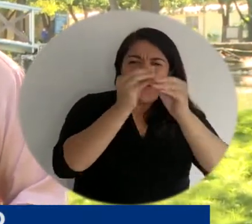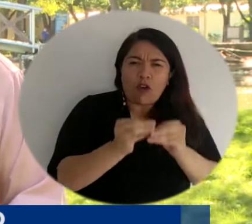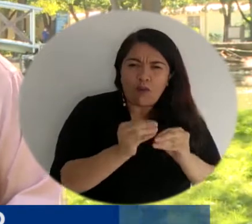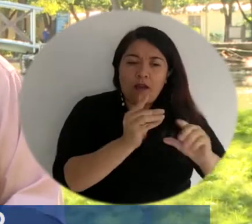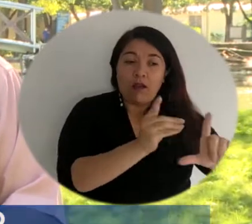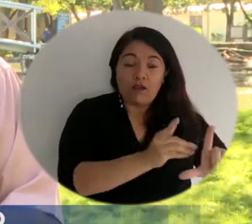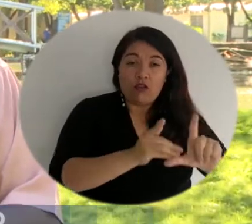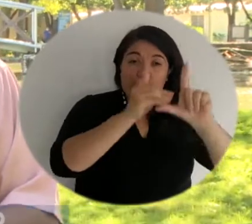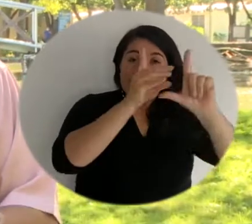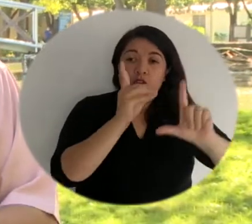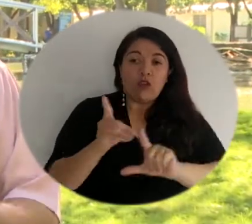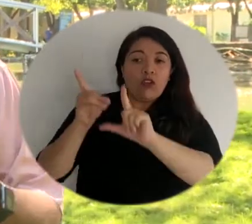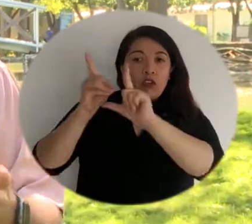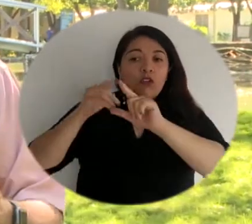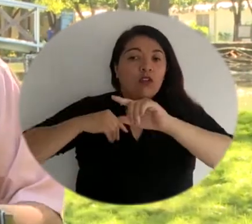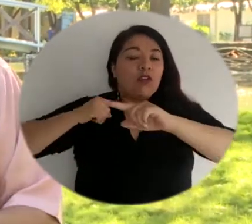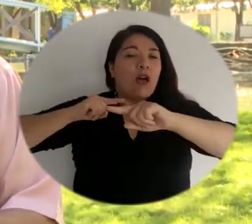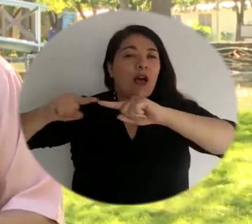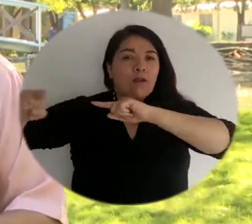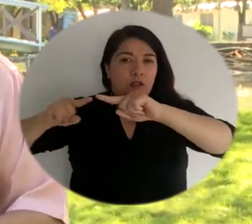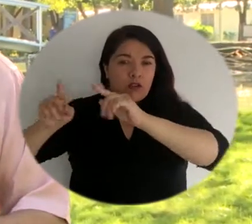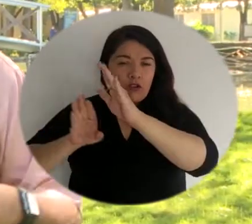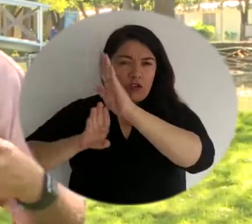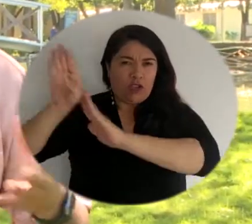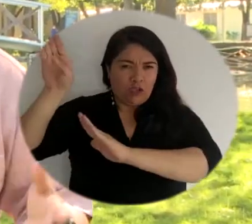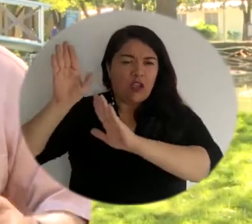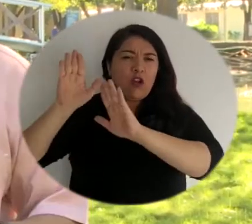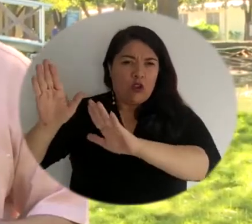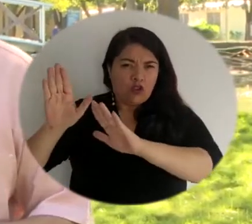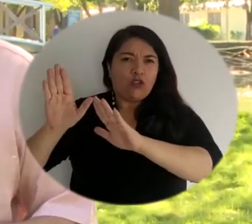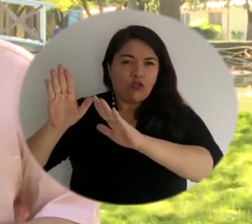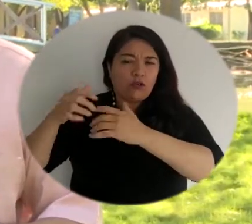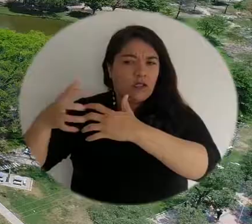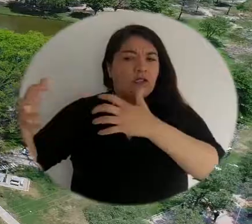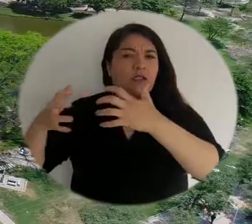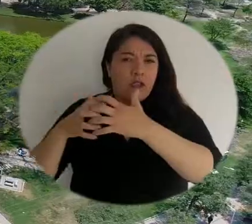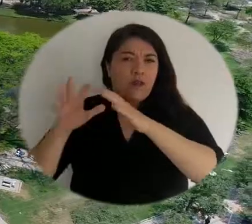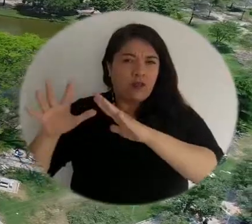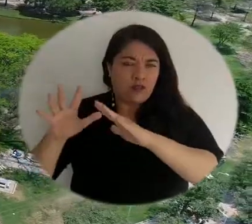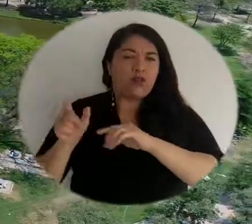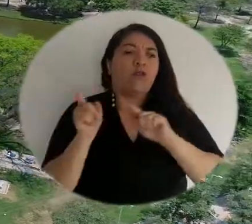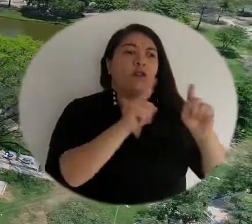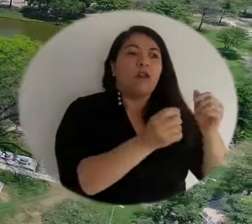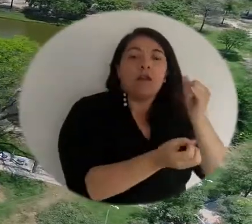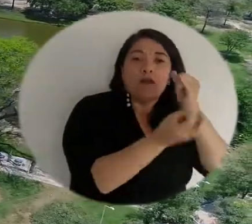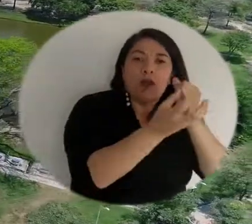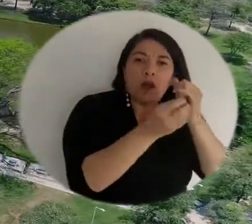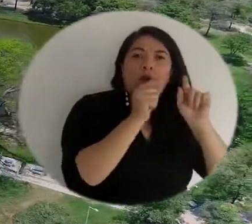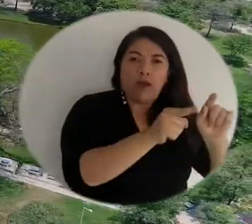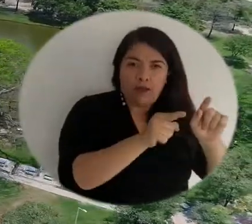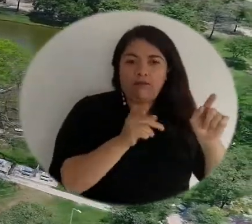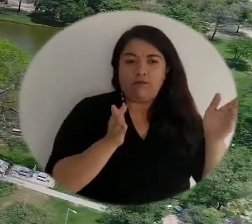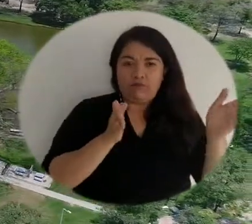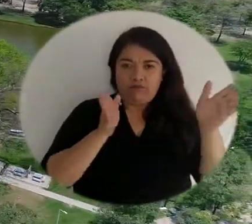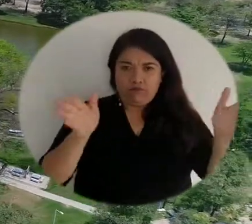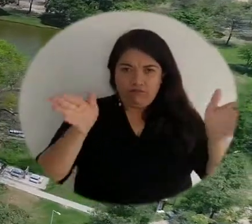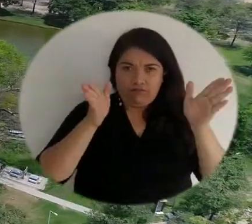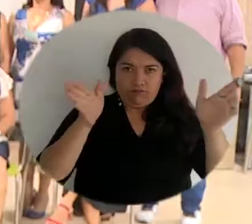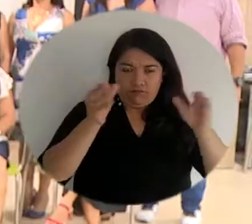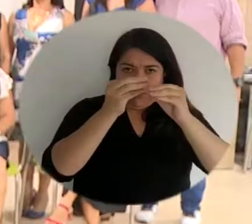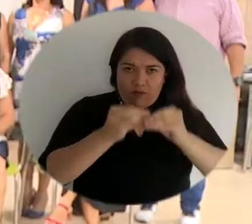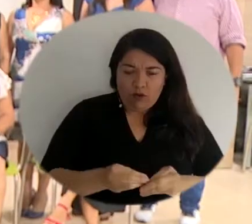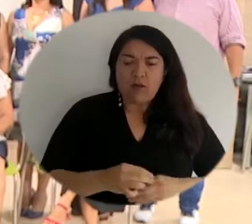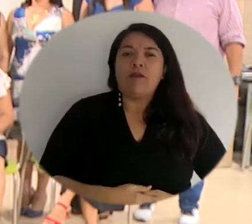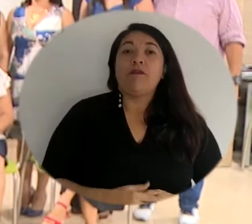doctoral, administración y desarrollo de los sistemas educativos y pedagogía e interculturalidad. Tenemos